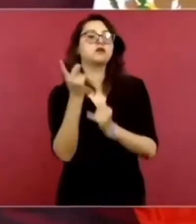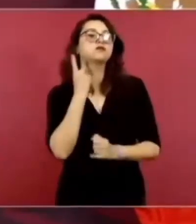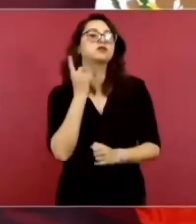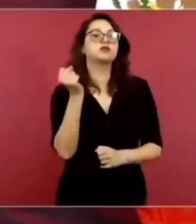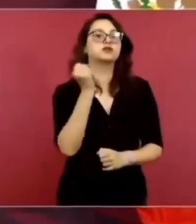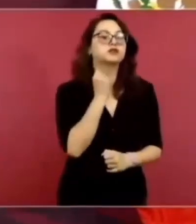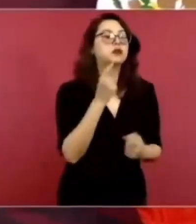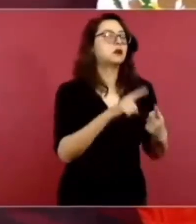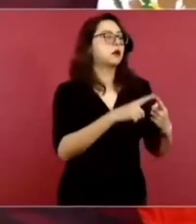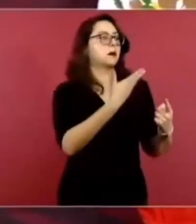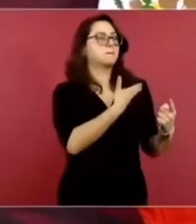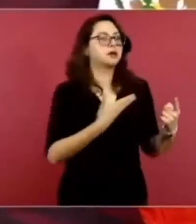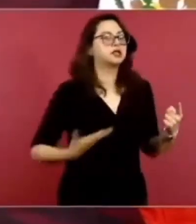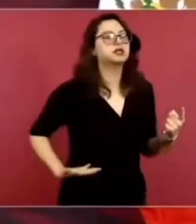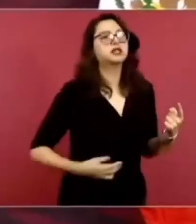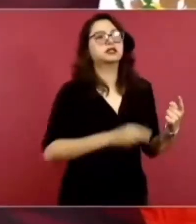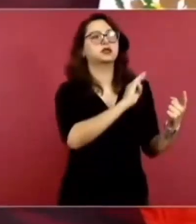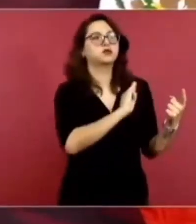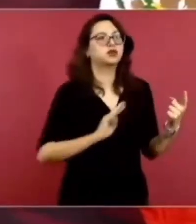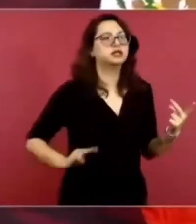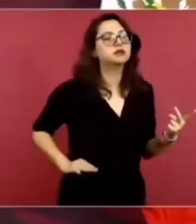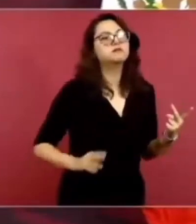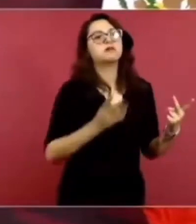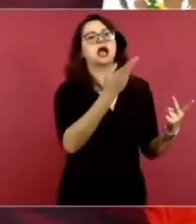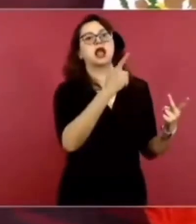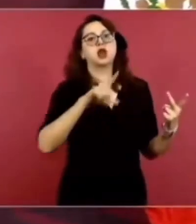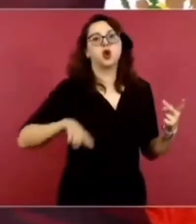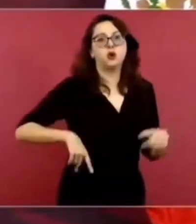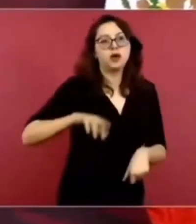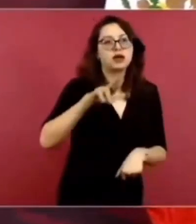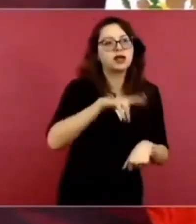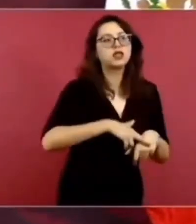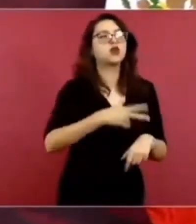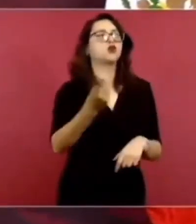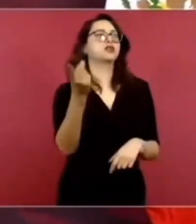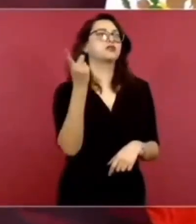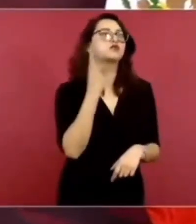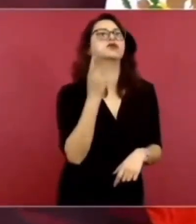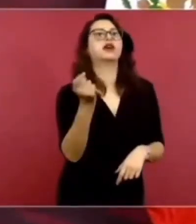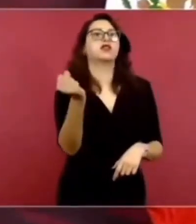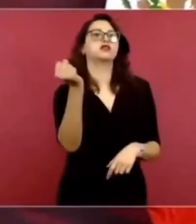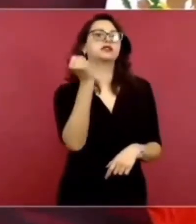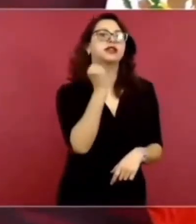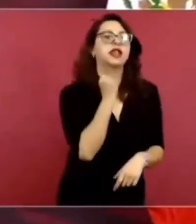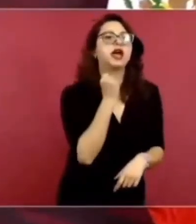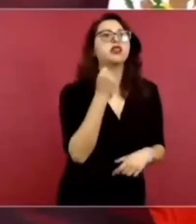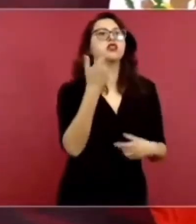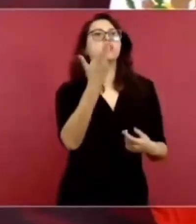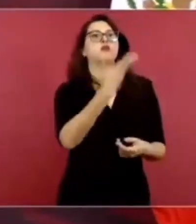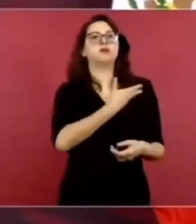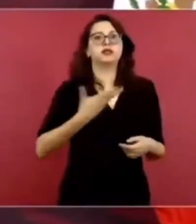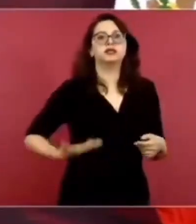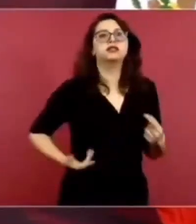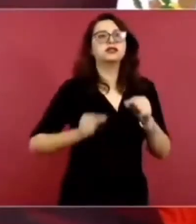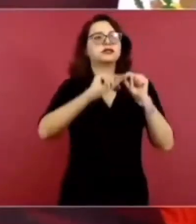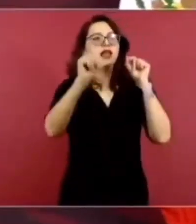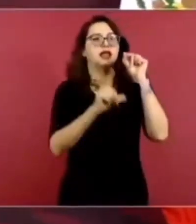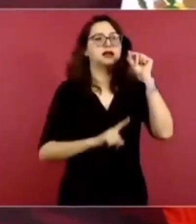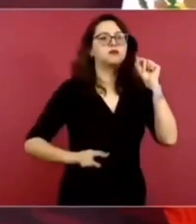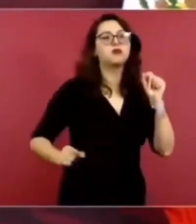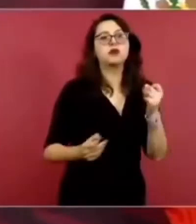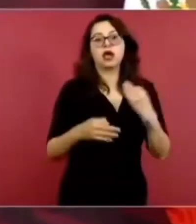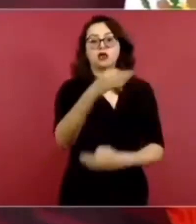en Estados Unidos se elige a los jueces desde que se fundó esa nación